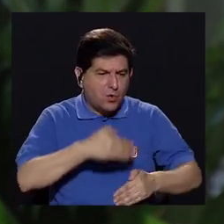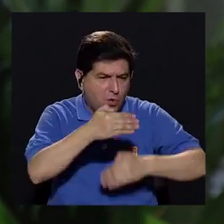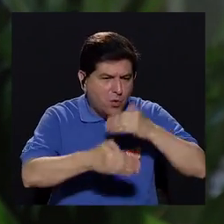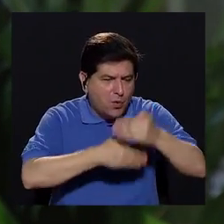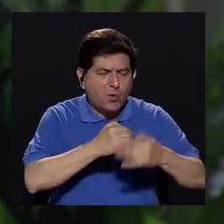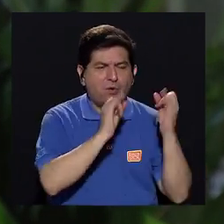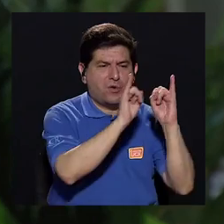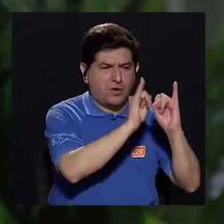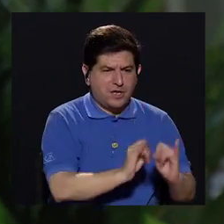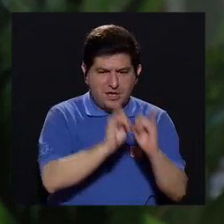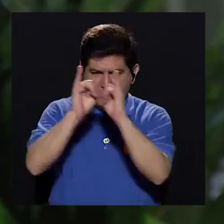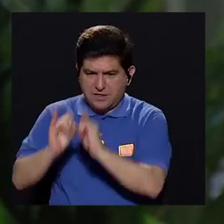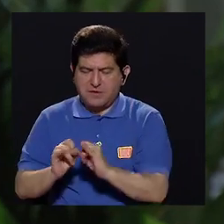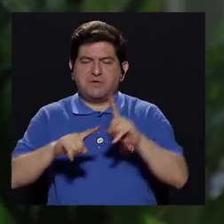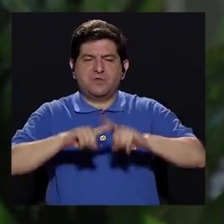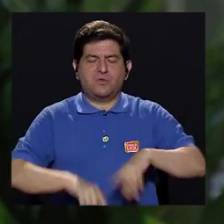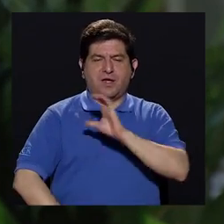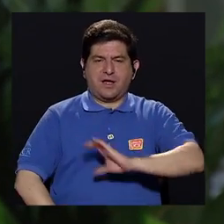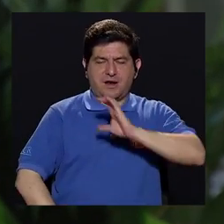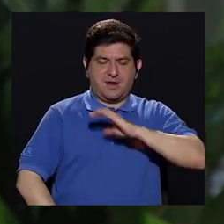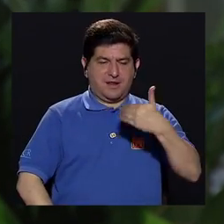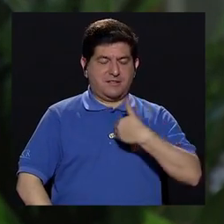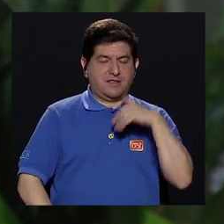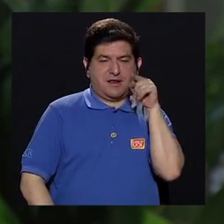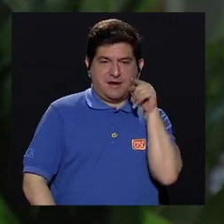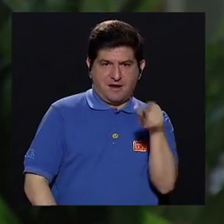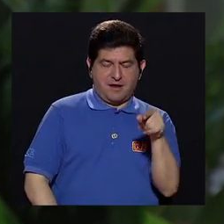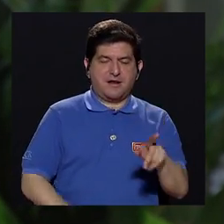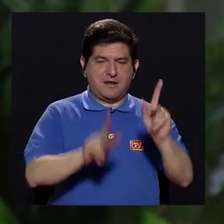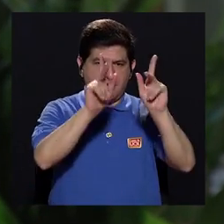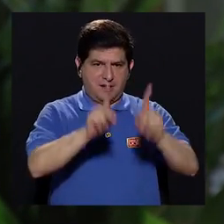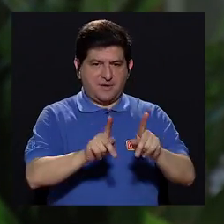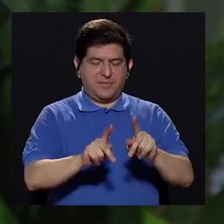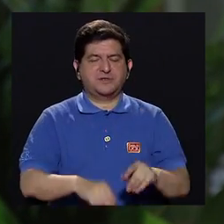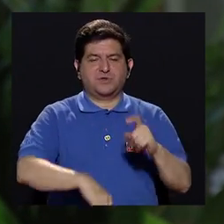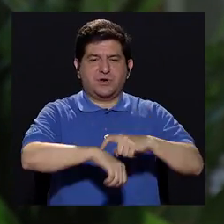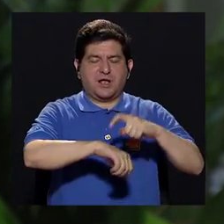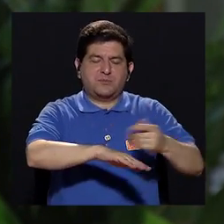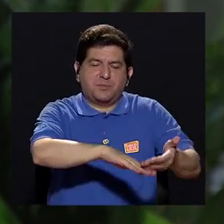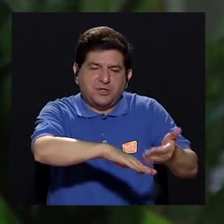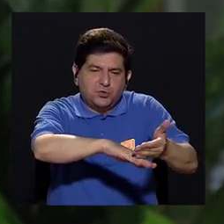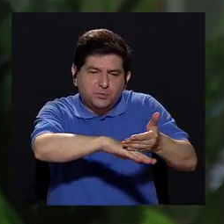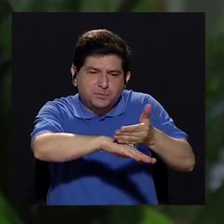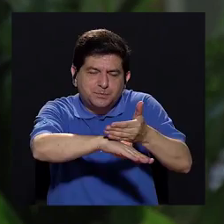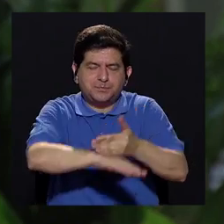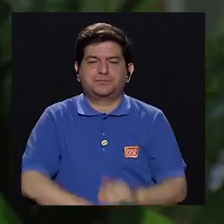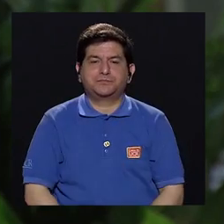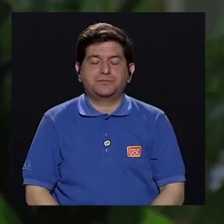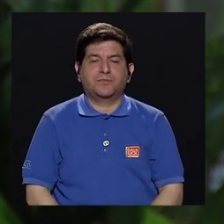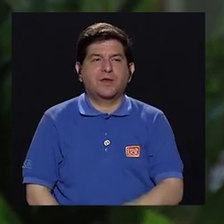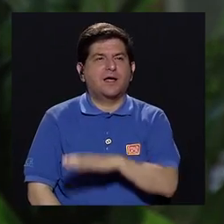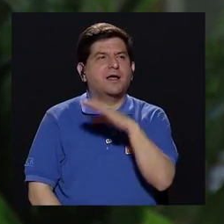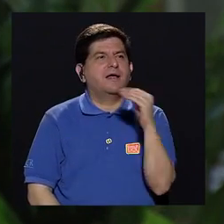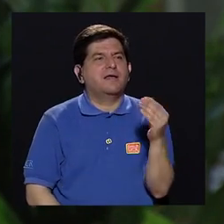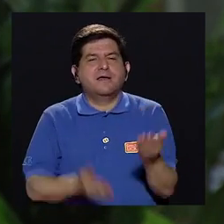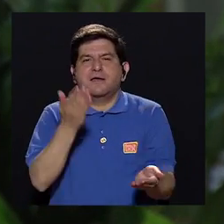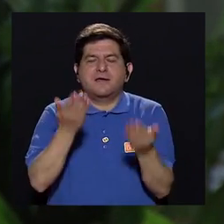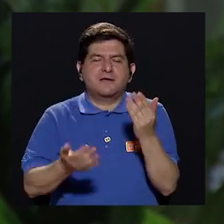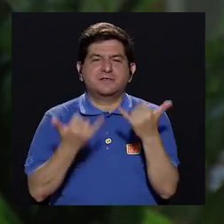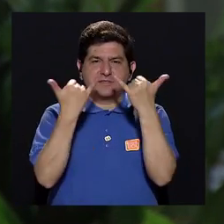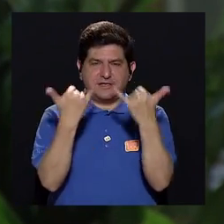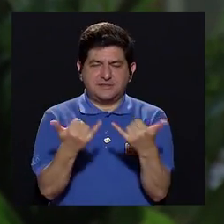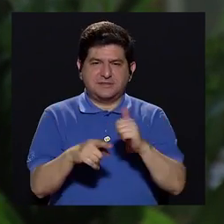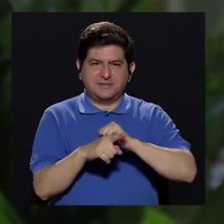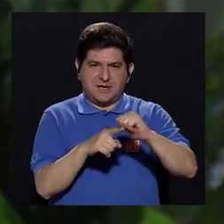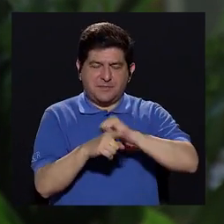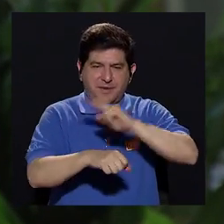sumamente individualizada, es de acuerdo a las características que está presentando el paciente una vez que se recupera. Y a nivel, digamos, de